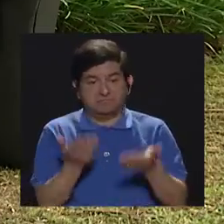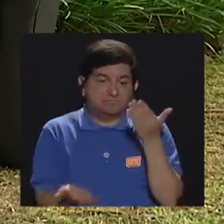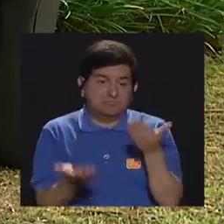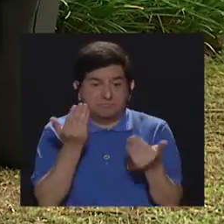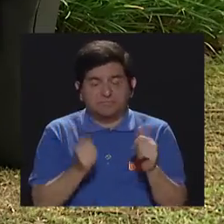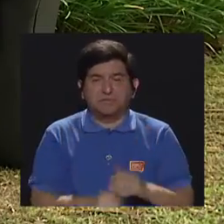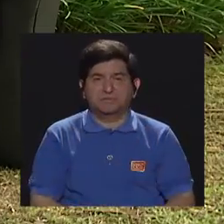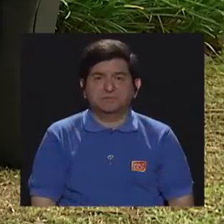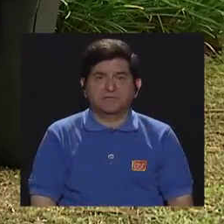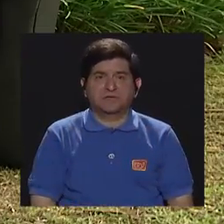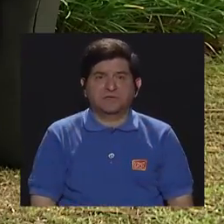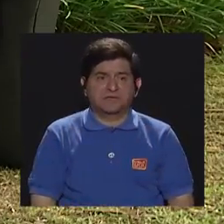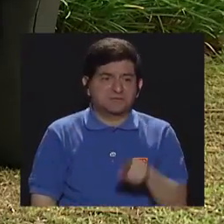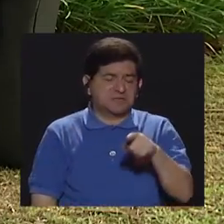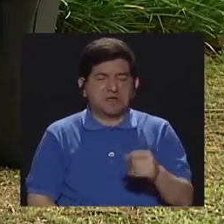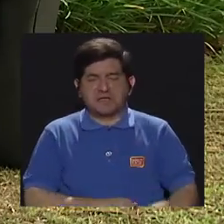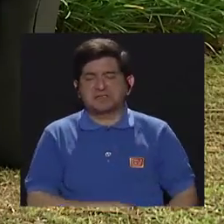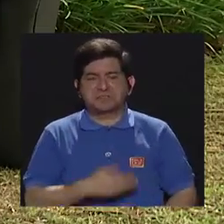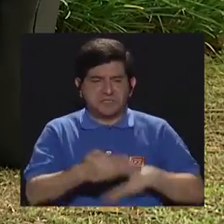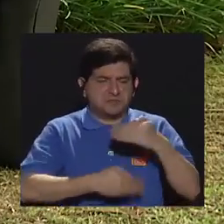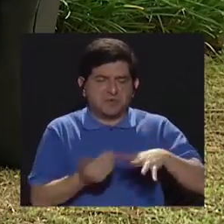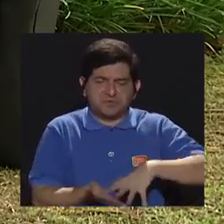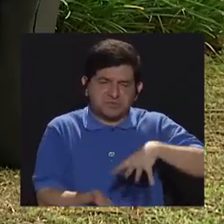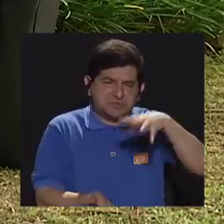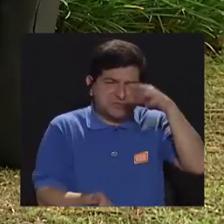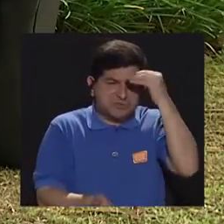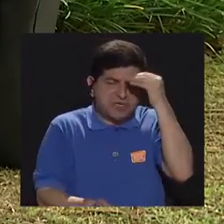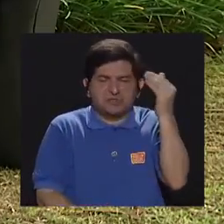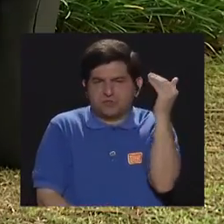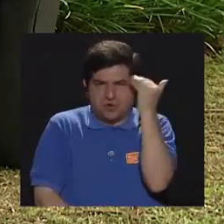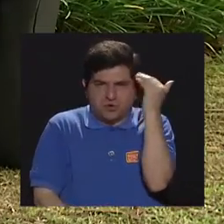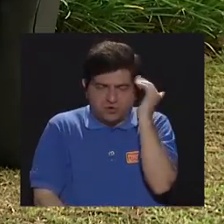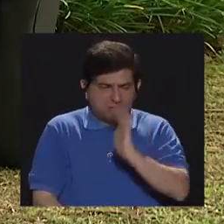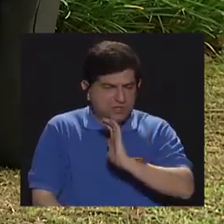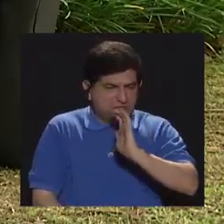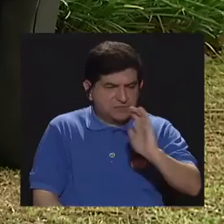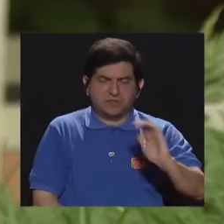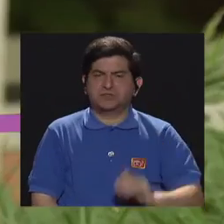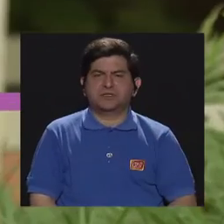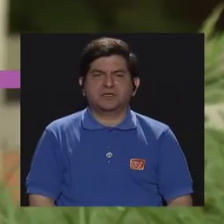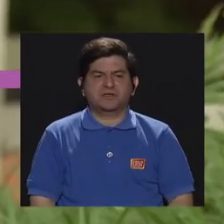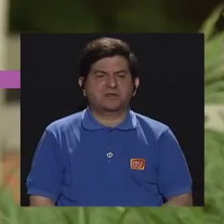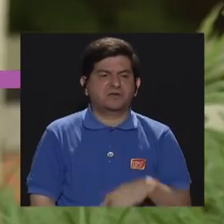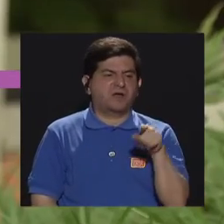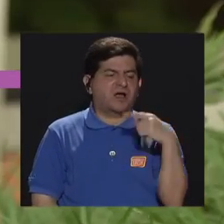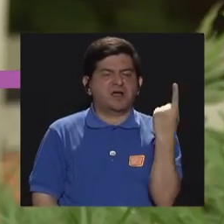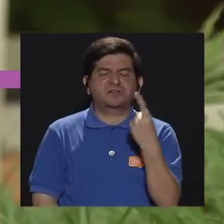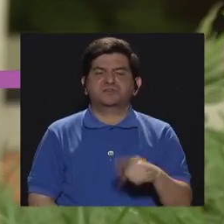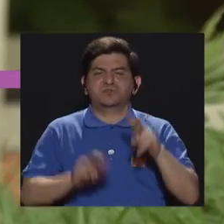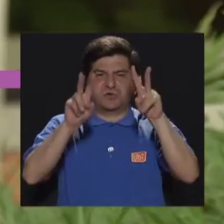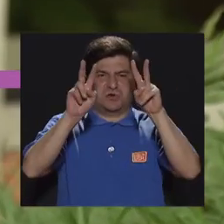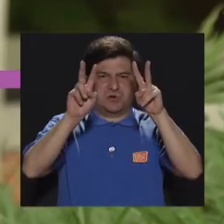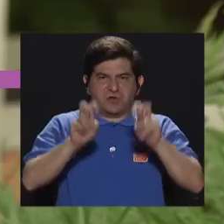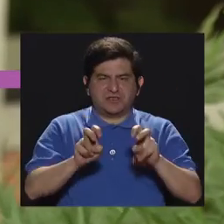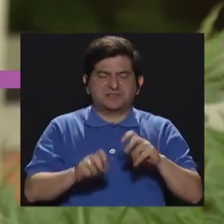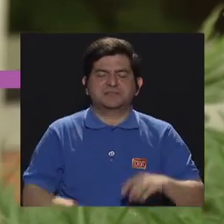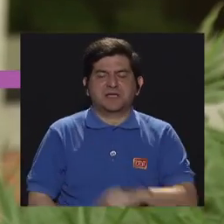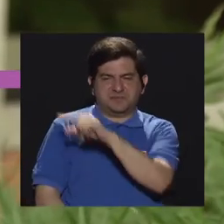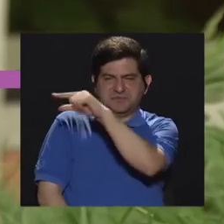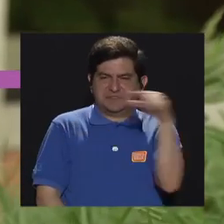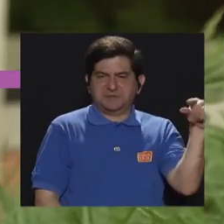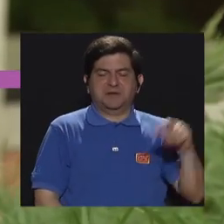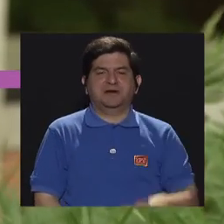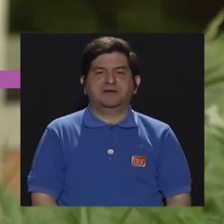el aprendizaje, ¿verdad?, de los conocimientos que los niños tienen que abordar en la semana de exámenes. Entonces en